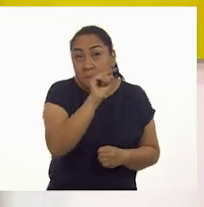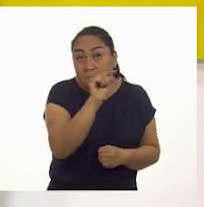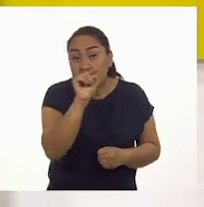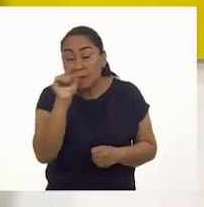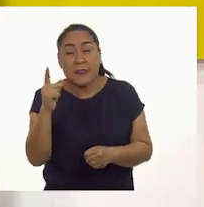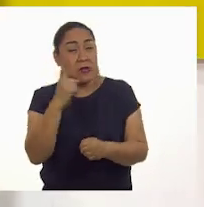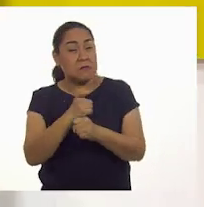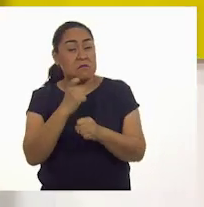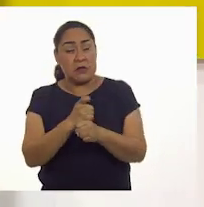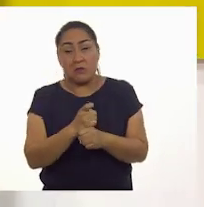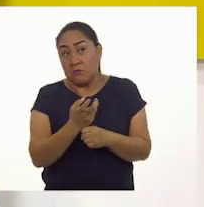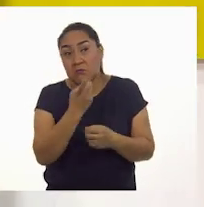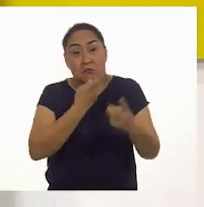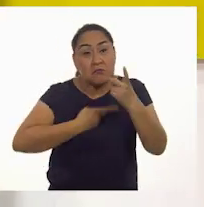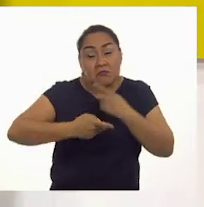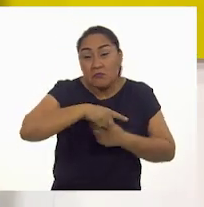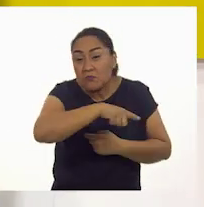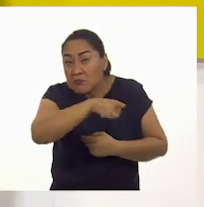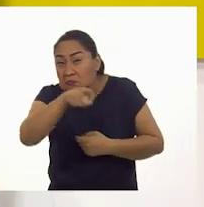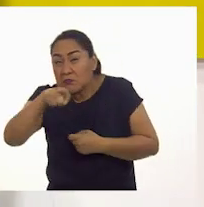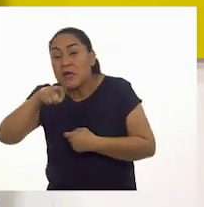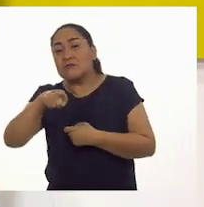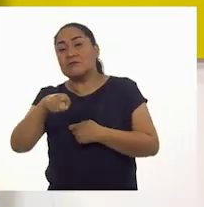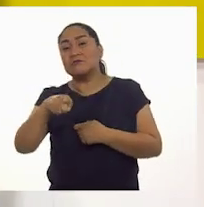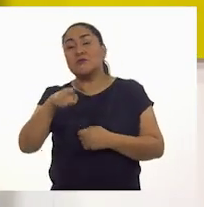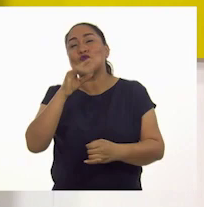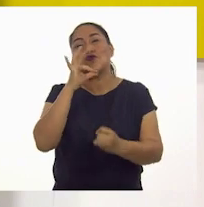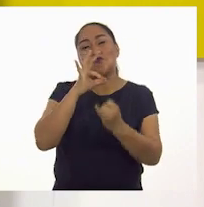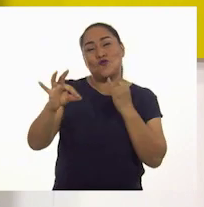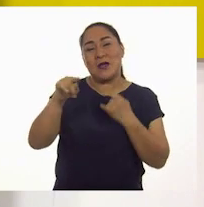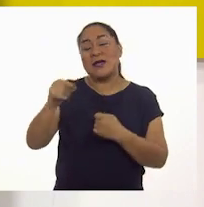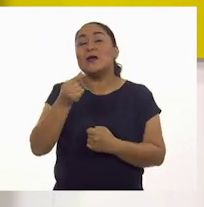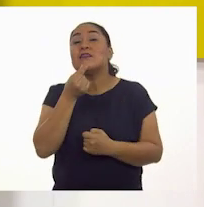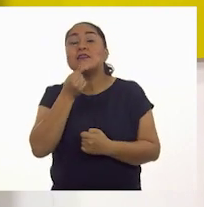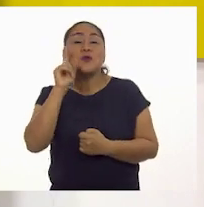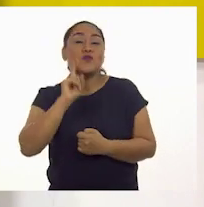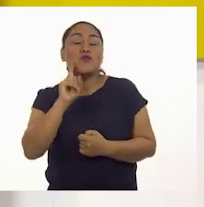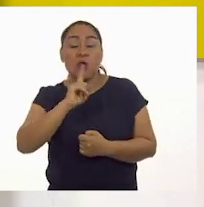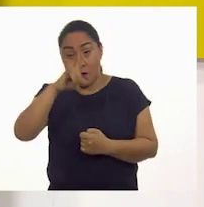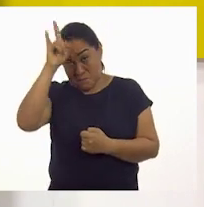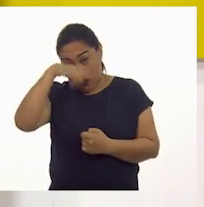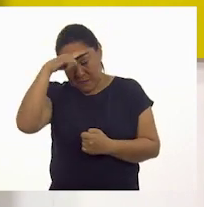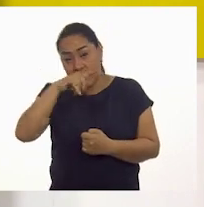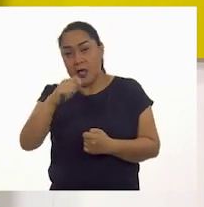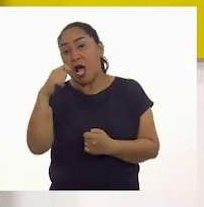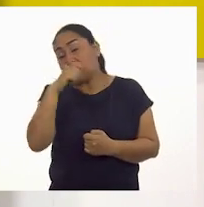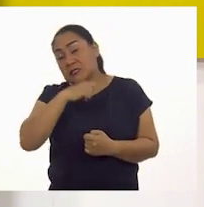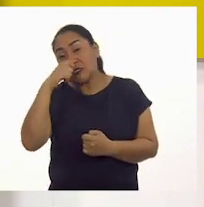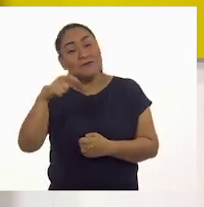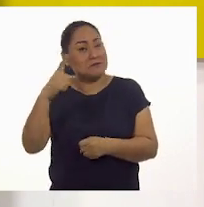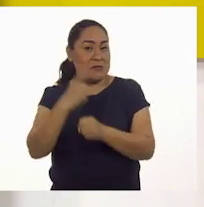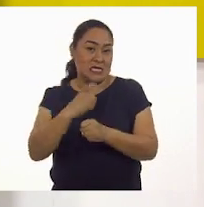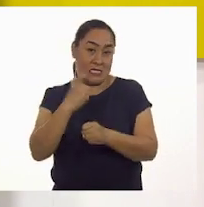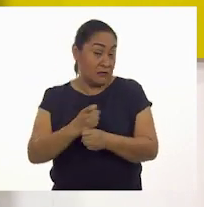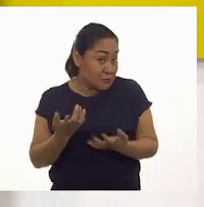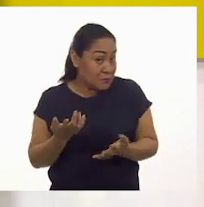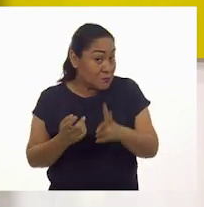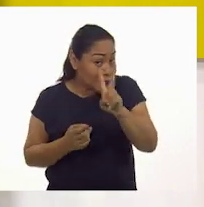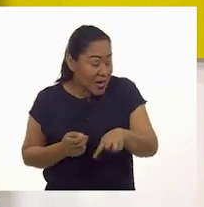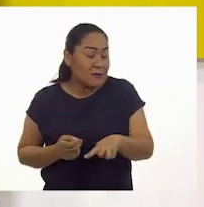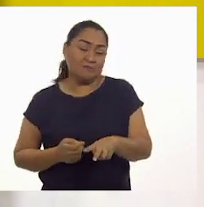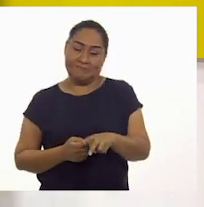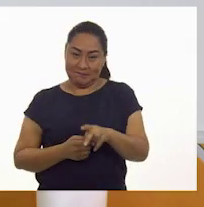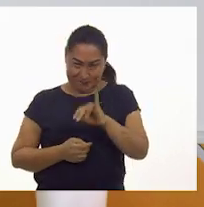están diciendo las niñas y los niños que es la última imagen donde está la niña con su pijama y lavándose los dientes, ¿cierto? Sí.